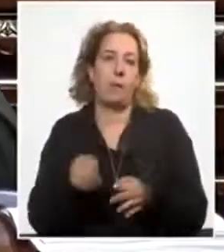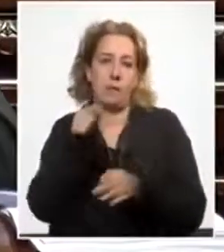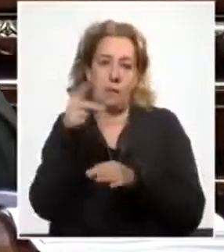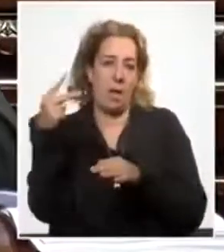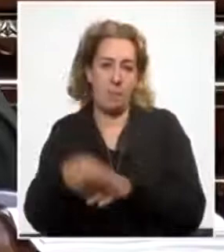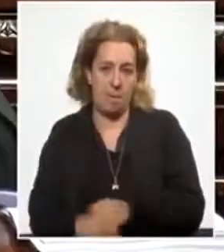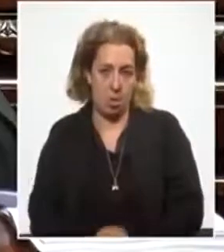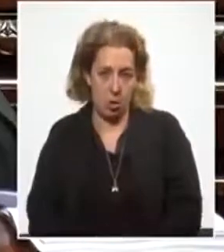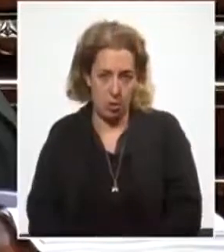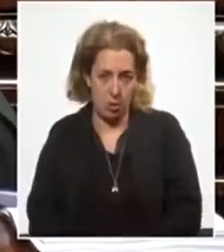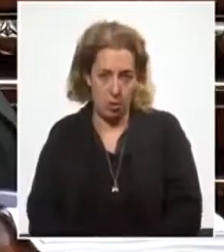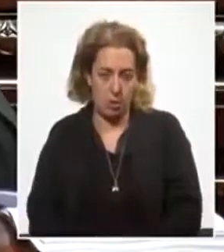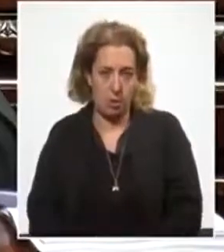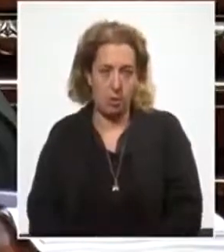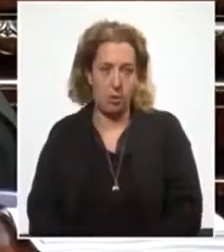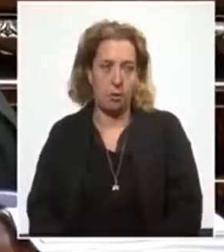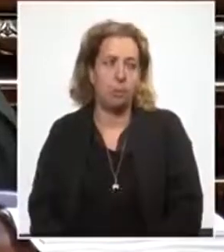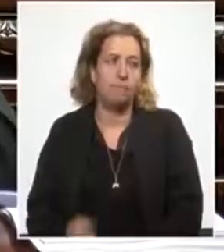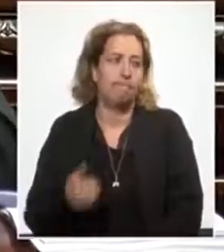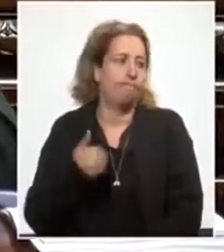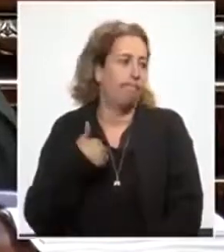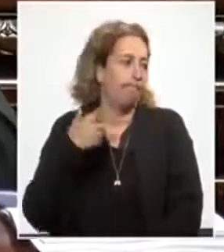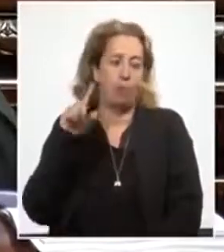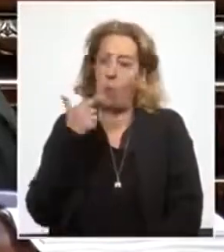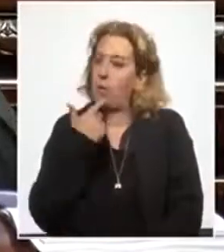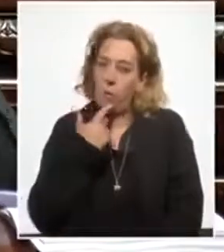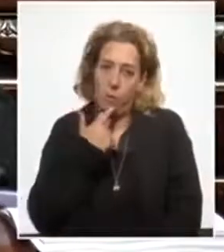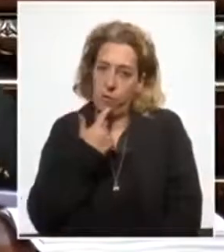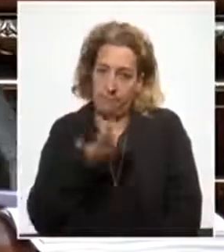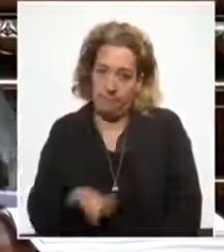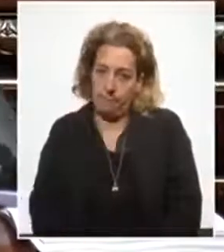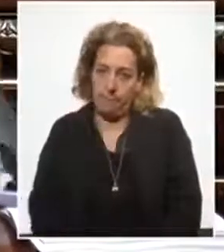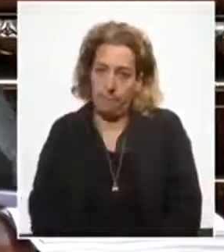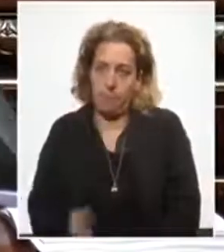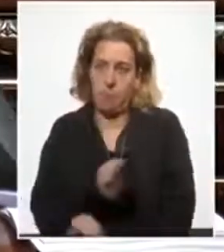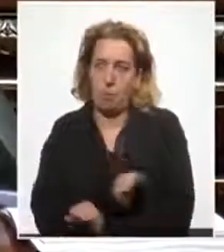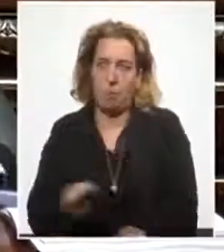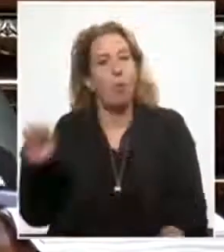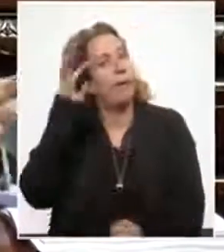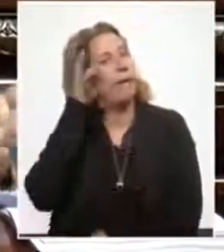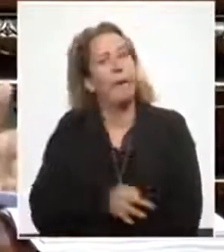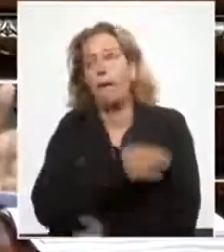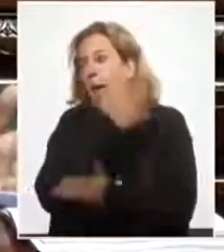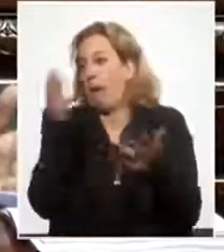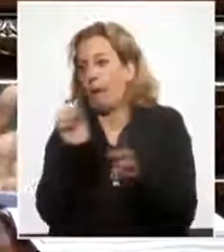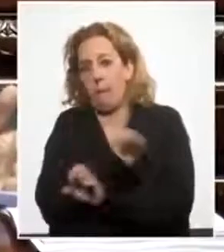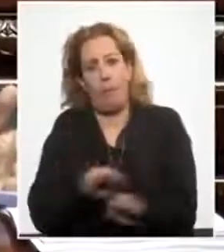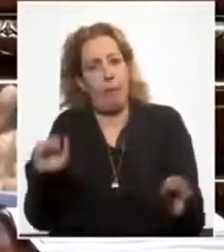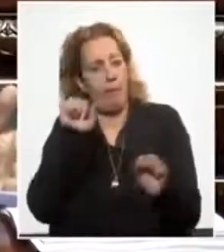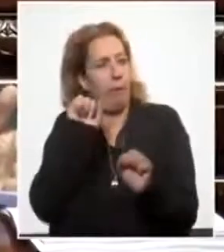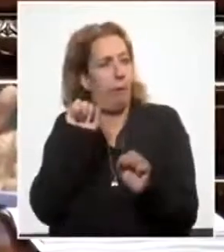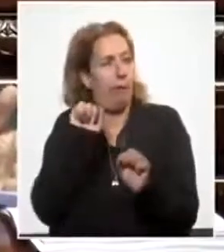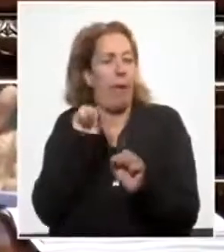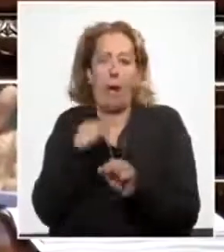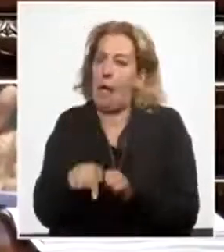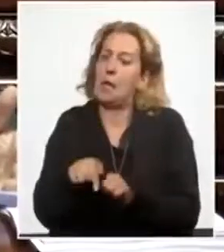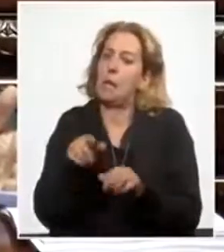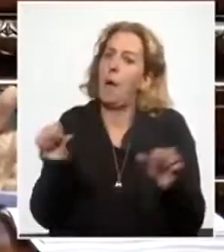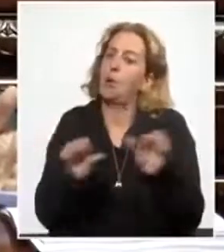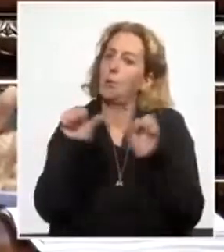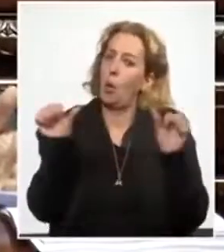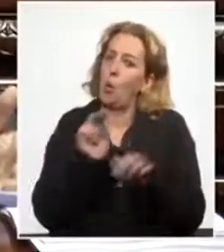limitación de derechos. Yo no tengo ninguna duda y no puedo creer que alguien tenga dudas de que acá se va a actuar con extremo cuidado,